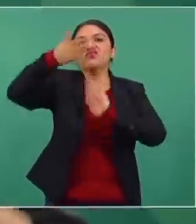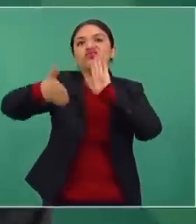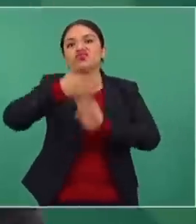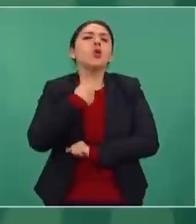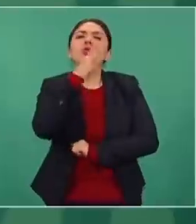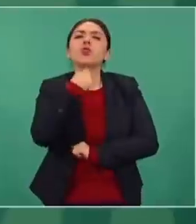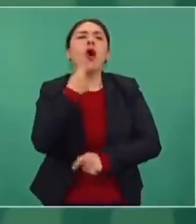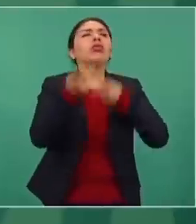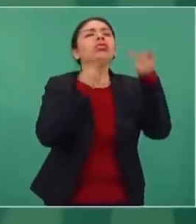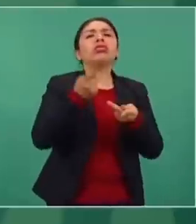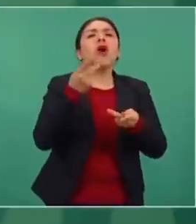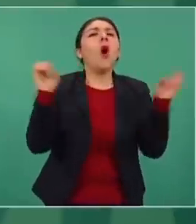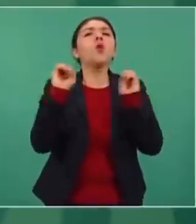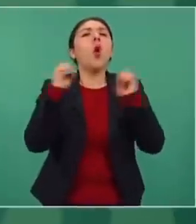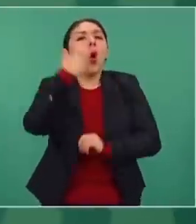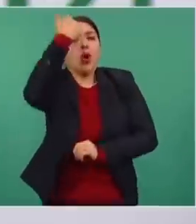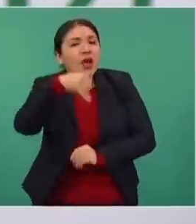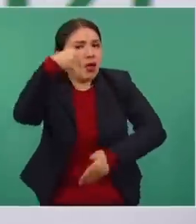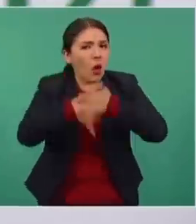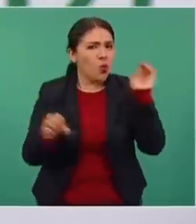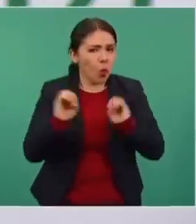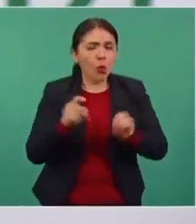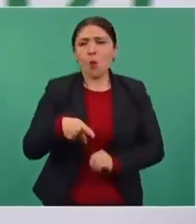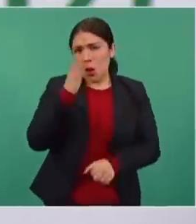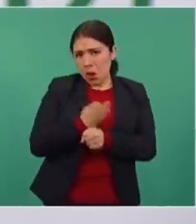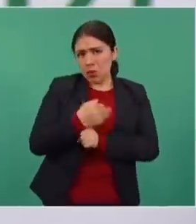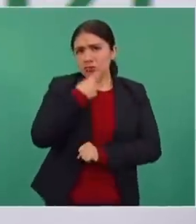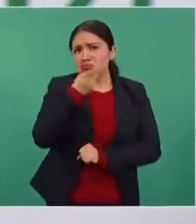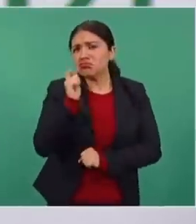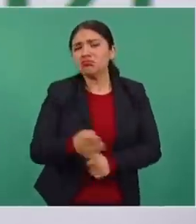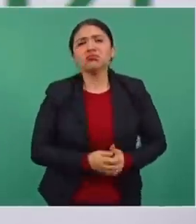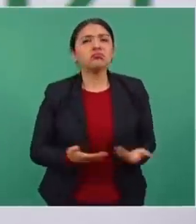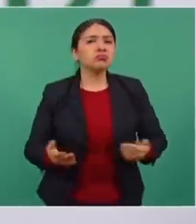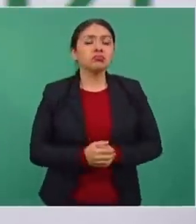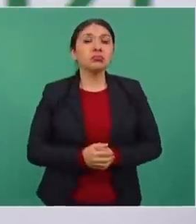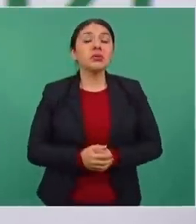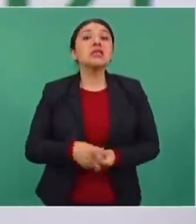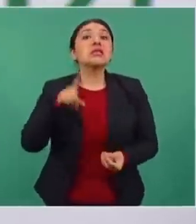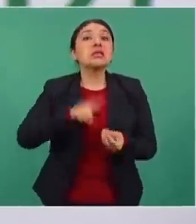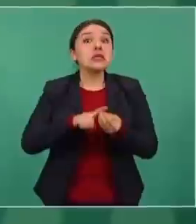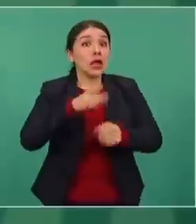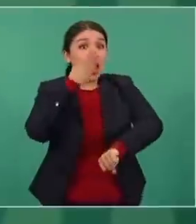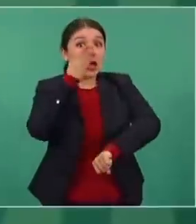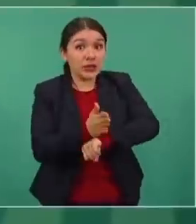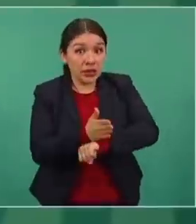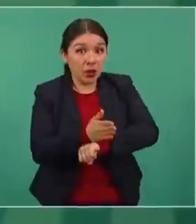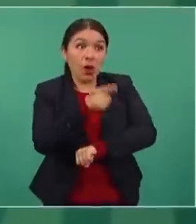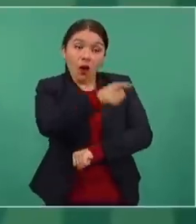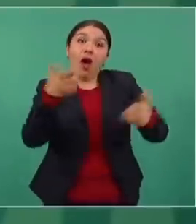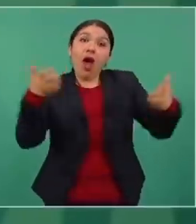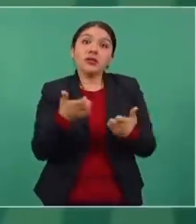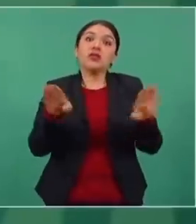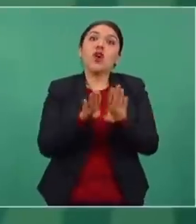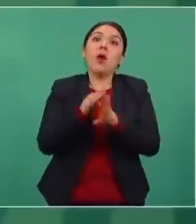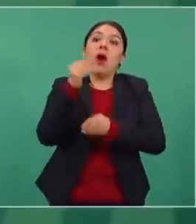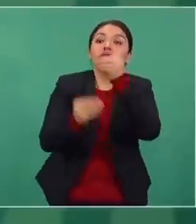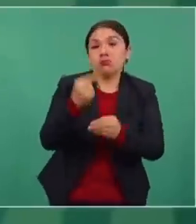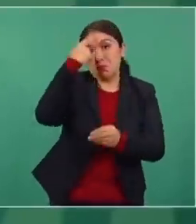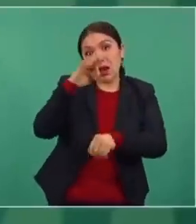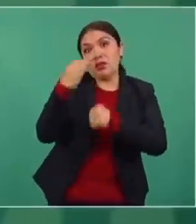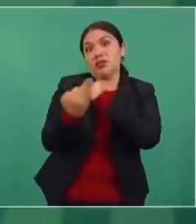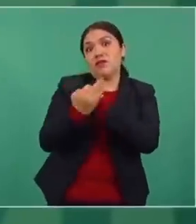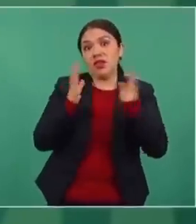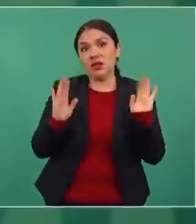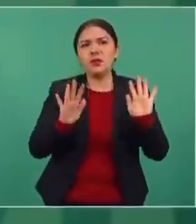constructores. Y yo lo que diría es, simple y llanamente, que seguramente a quien se impute se va a defender. Muchas de esas